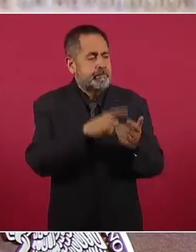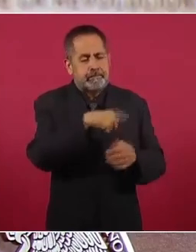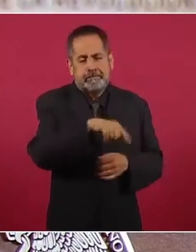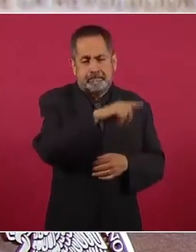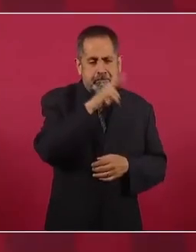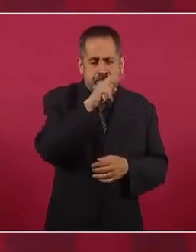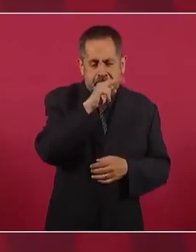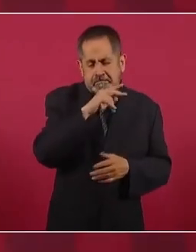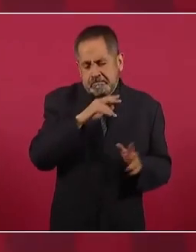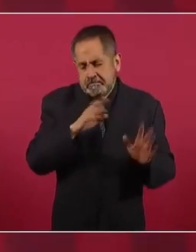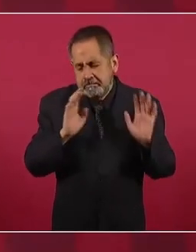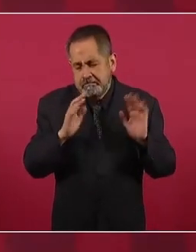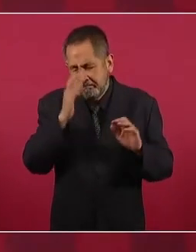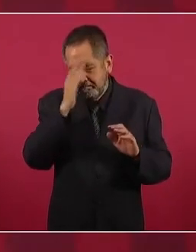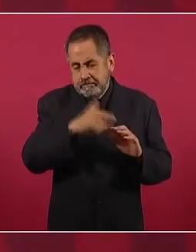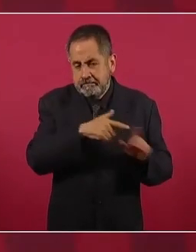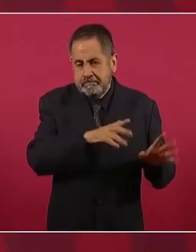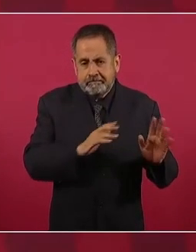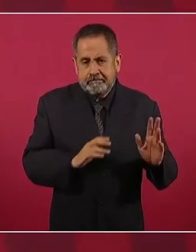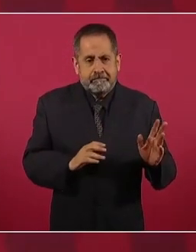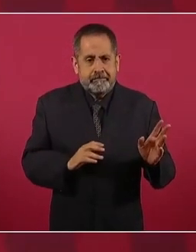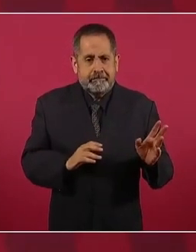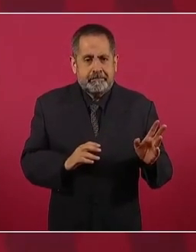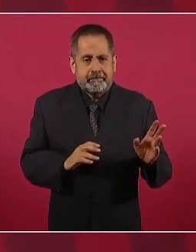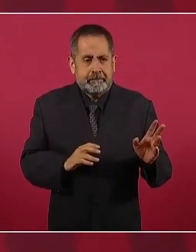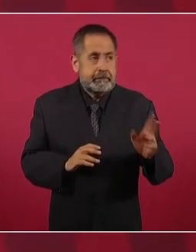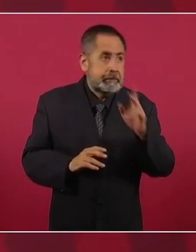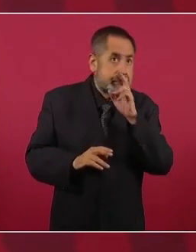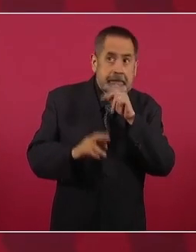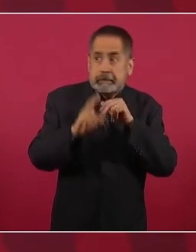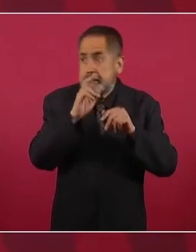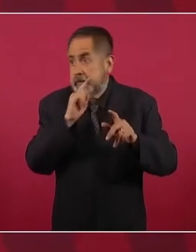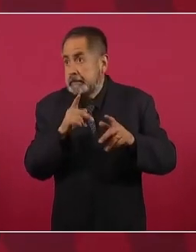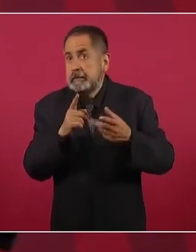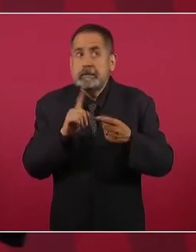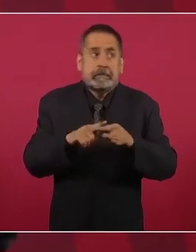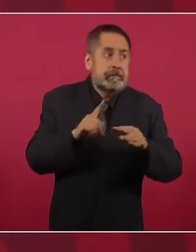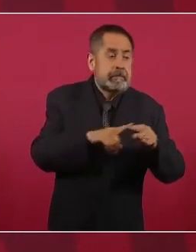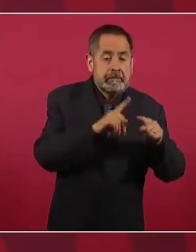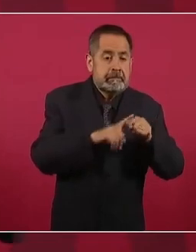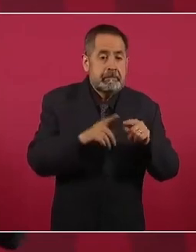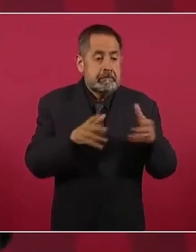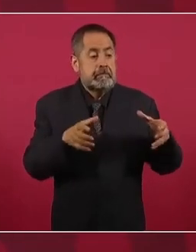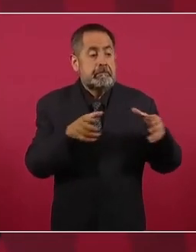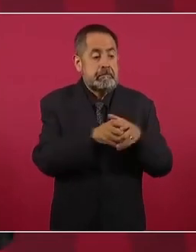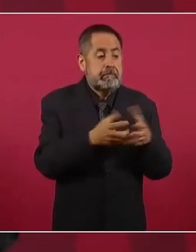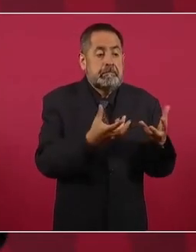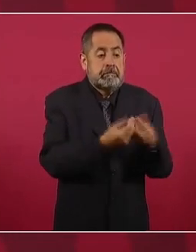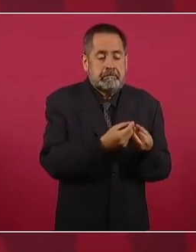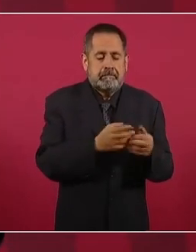desesperados buscando unirse,